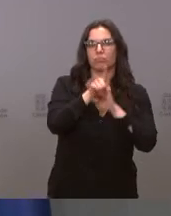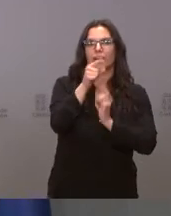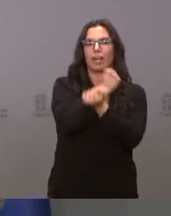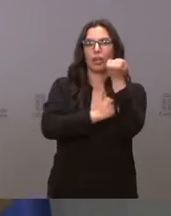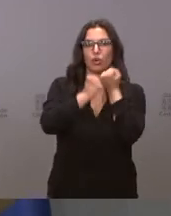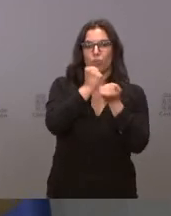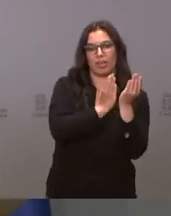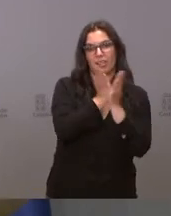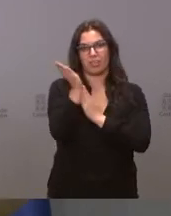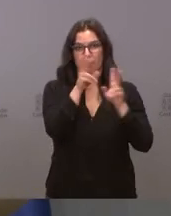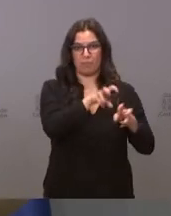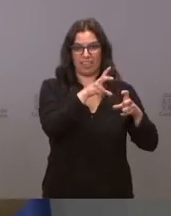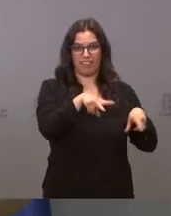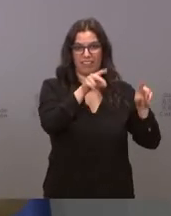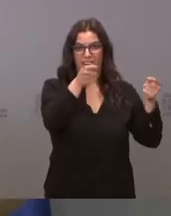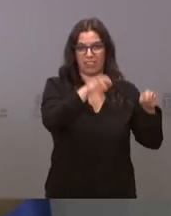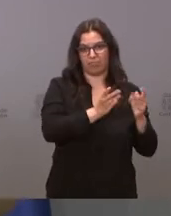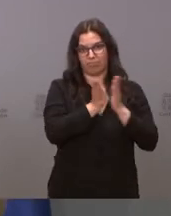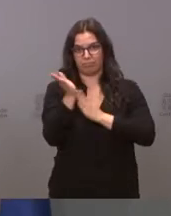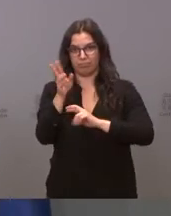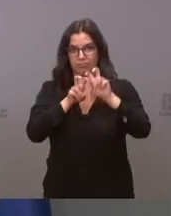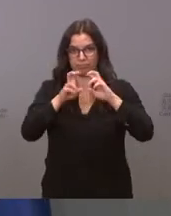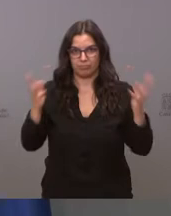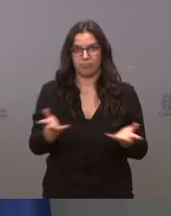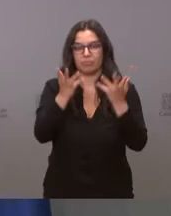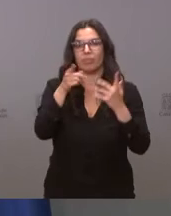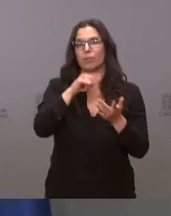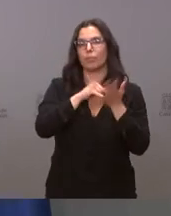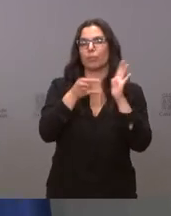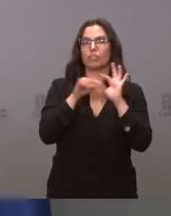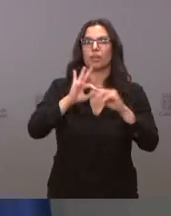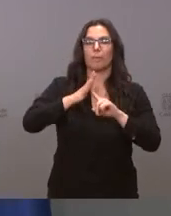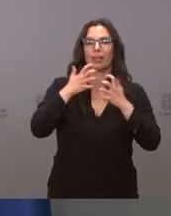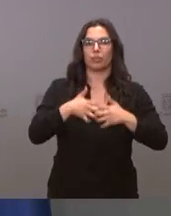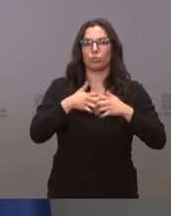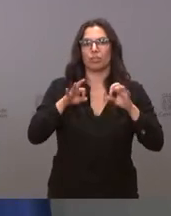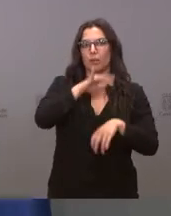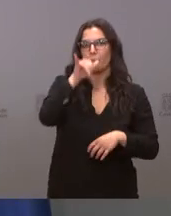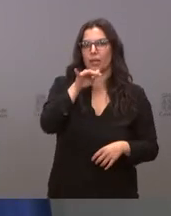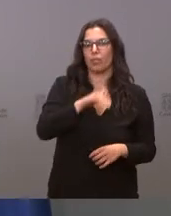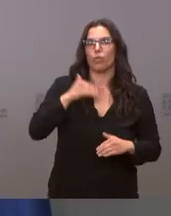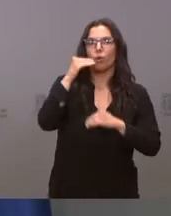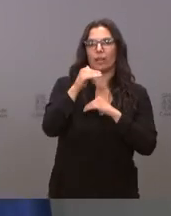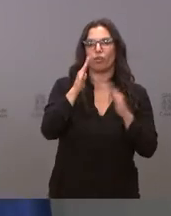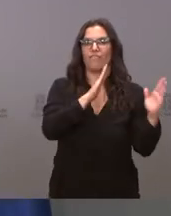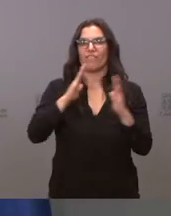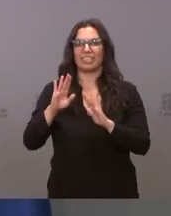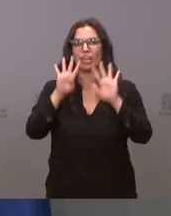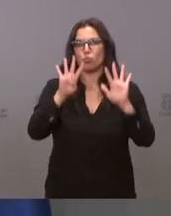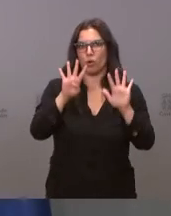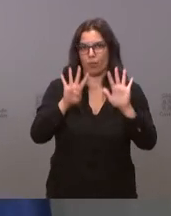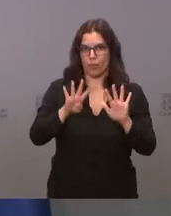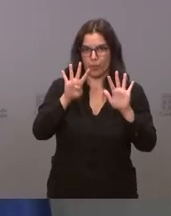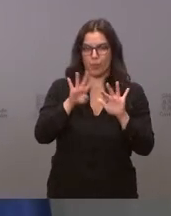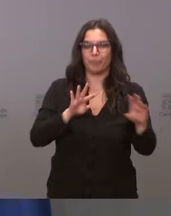a la minería del carbón. Se trata del proyecto del Parque Industrial del Bierzo Alto, la novena fase, y la totalidad del